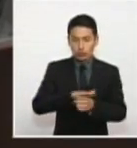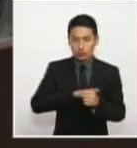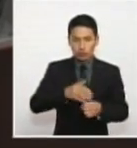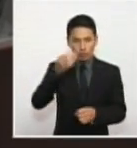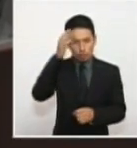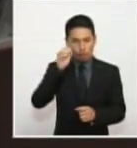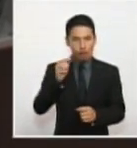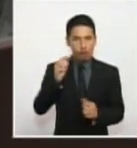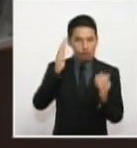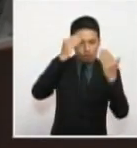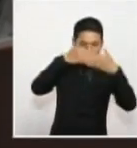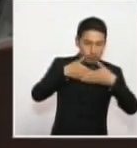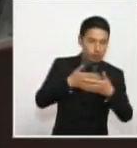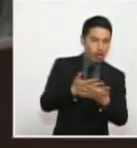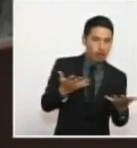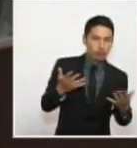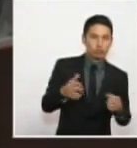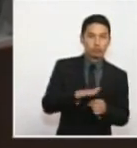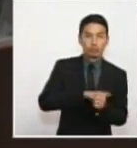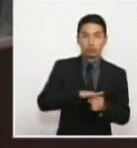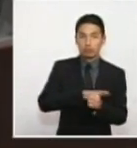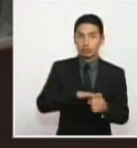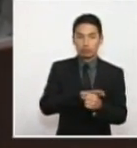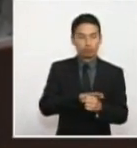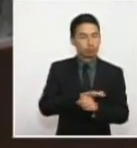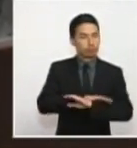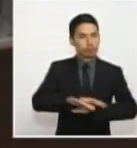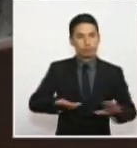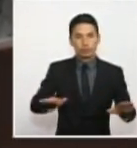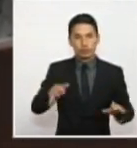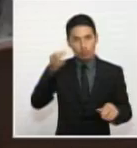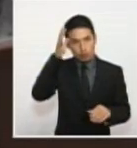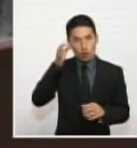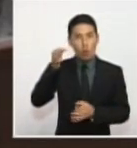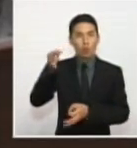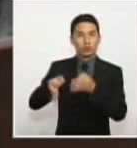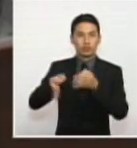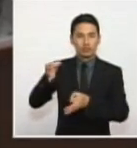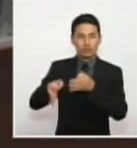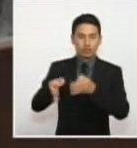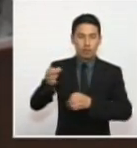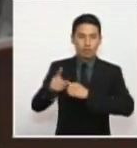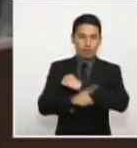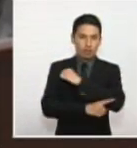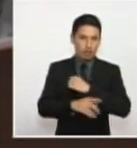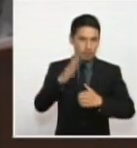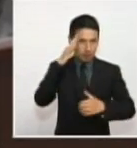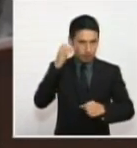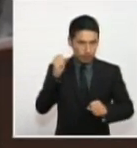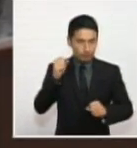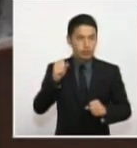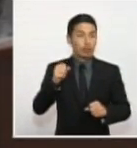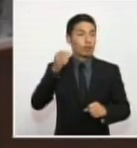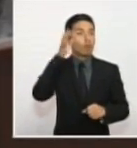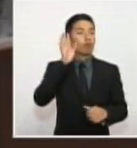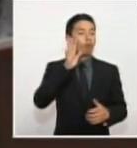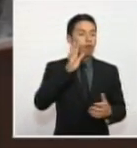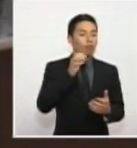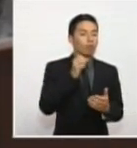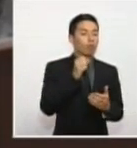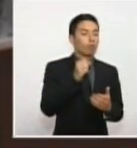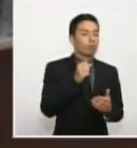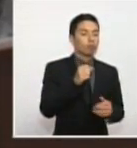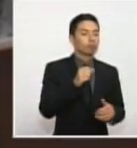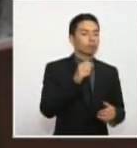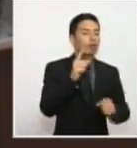huequito, este tipo de situaciones termine, primero, en la justicia penal militar. Segundo, que termine la impunidad. O tres,